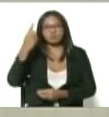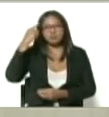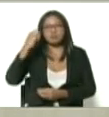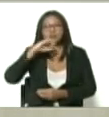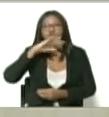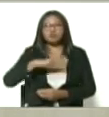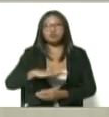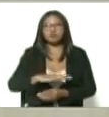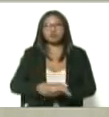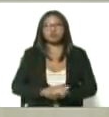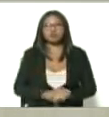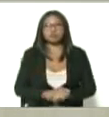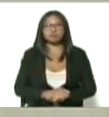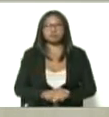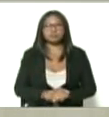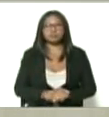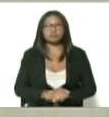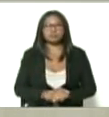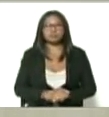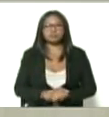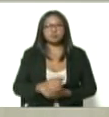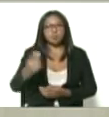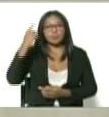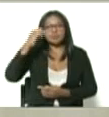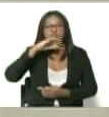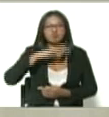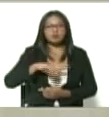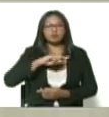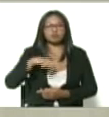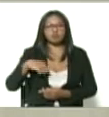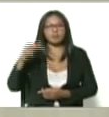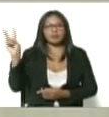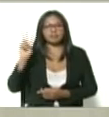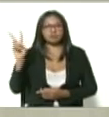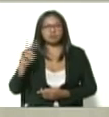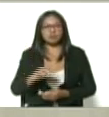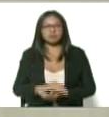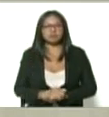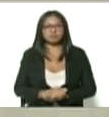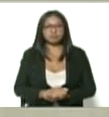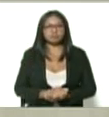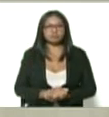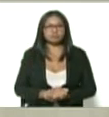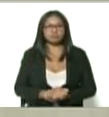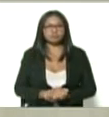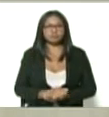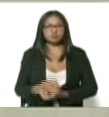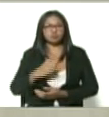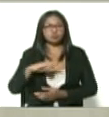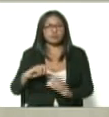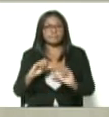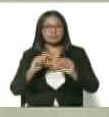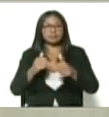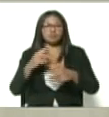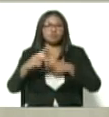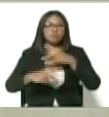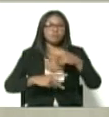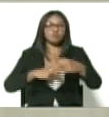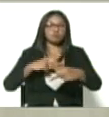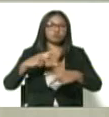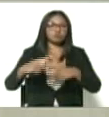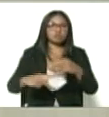para Venezuela. Hemos iniciado el proceso